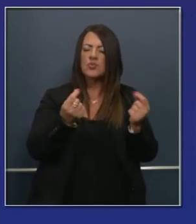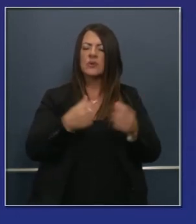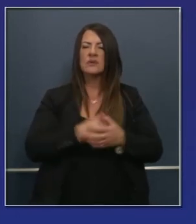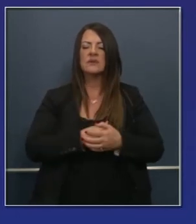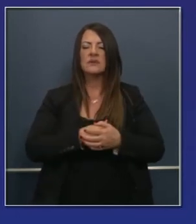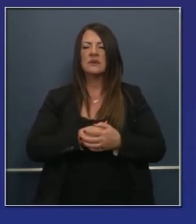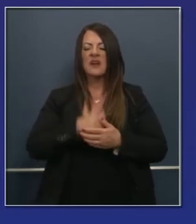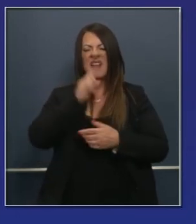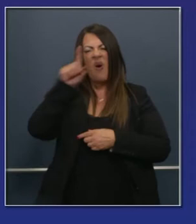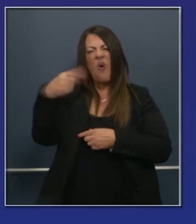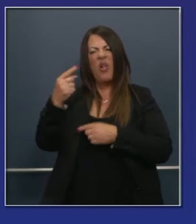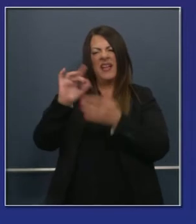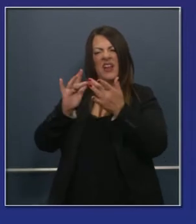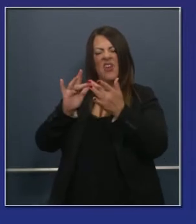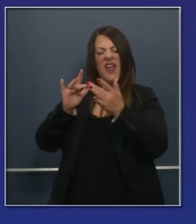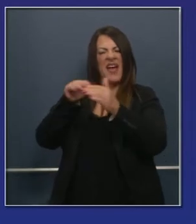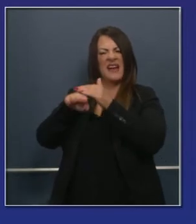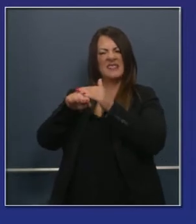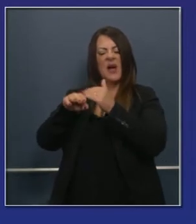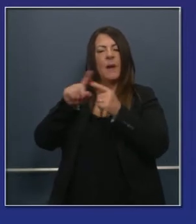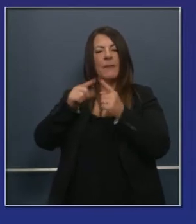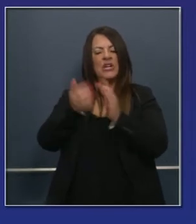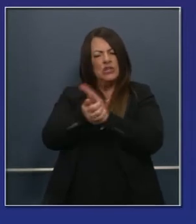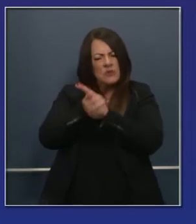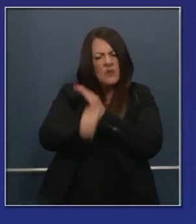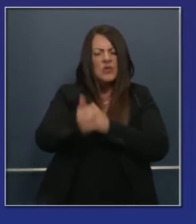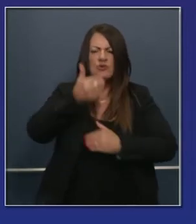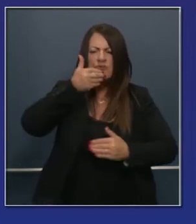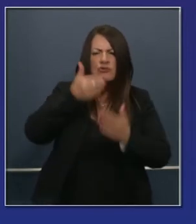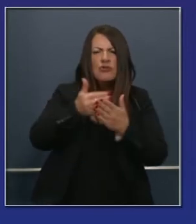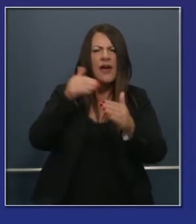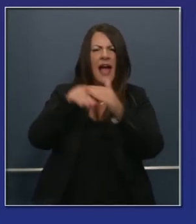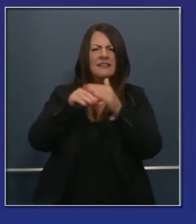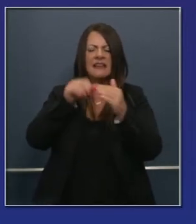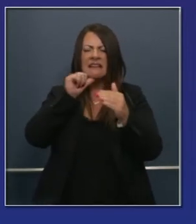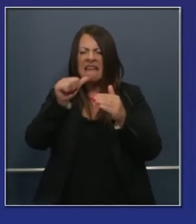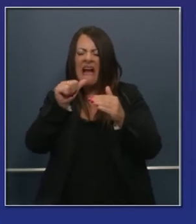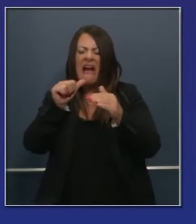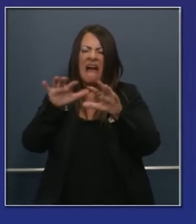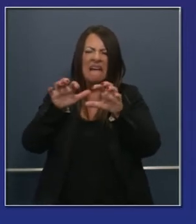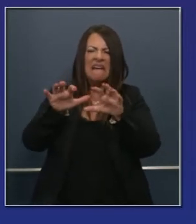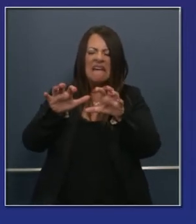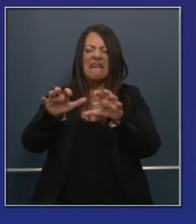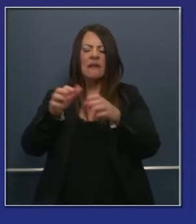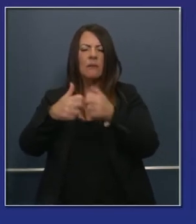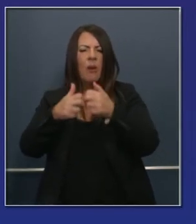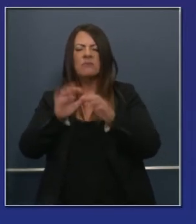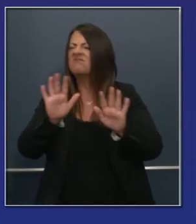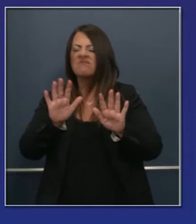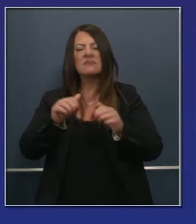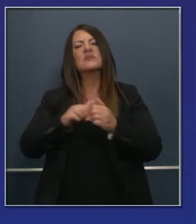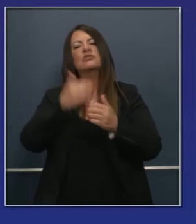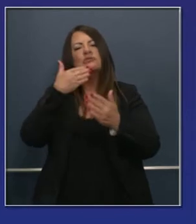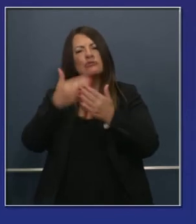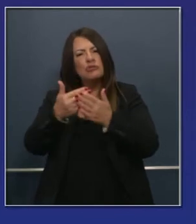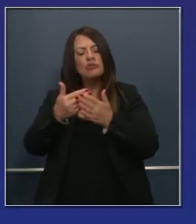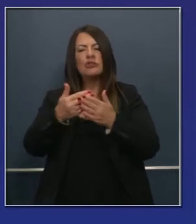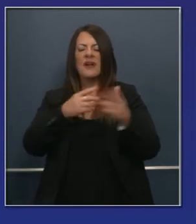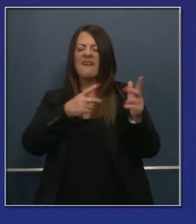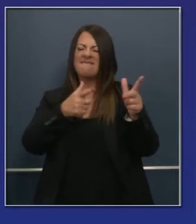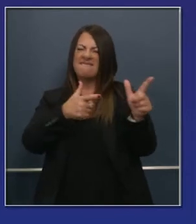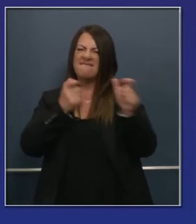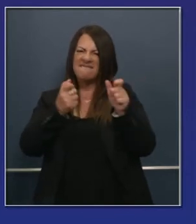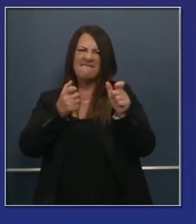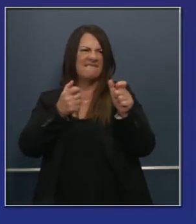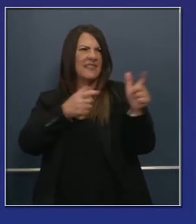acceso, pero también con la calidad del acceso del Internet. Estamos hablando en cuanto al tener 100 megabits